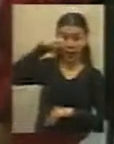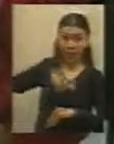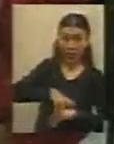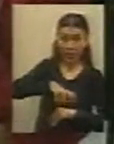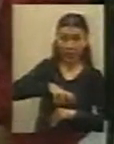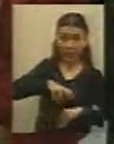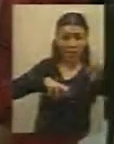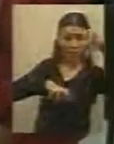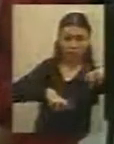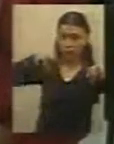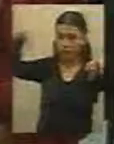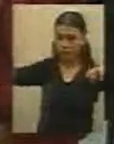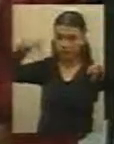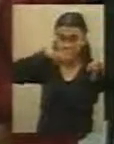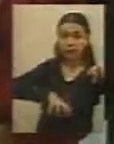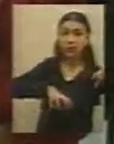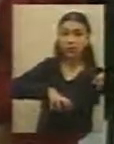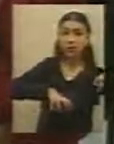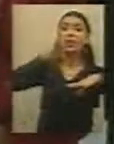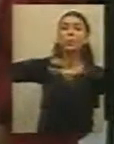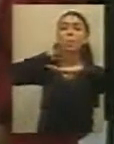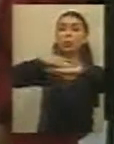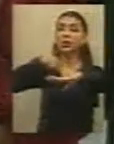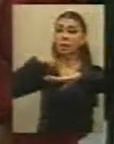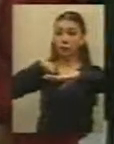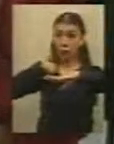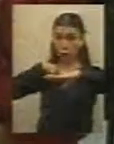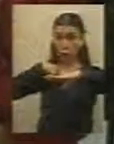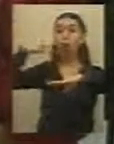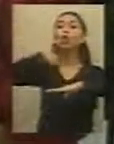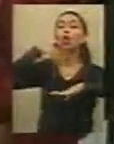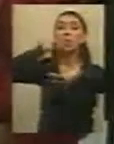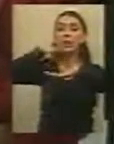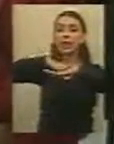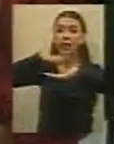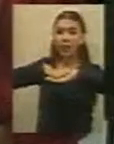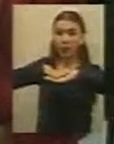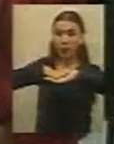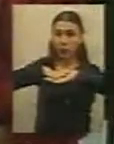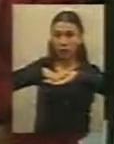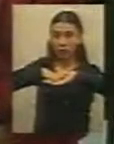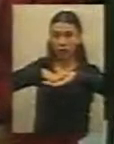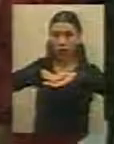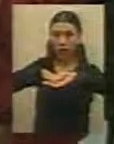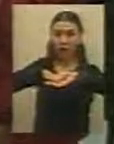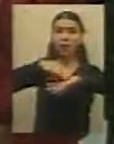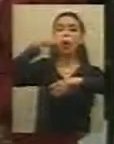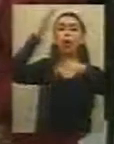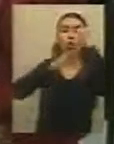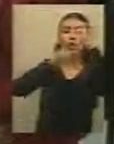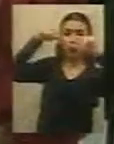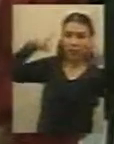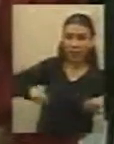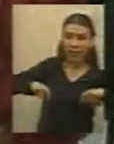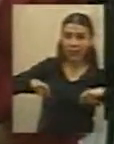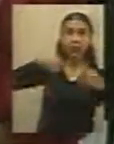seguir siendo de la administración de la finca, Pongo. Nosotros la vamos a dejar en condiciones, pero la vamos a dejar al cuidado y beneficio